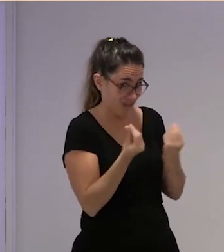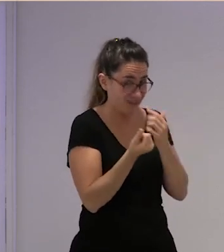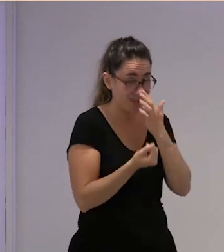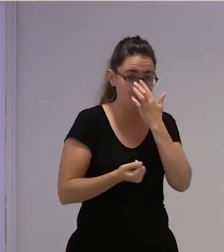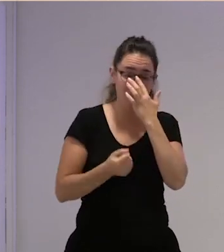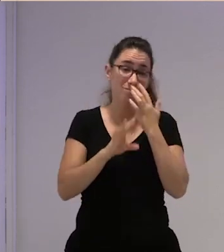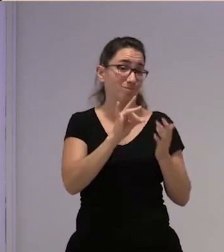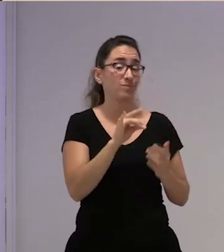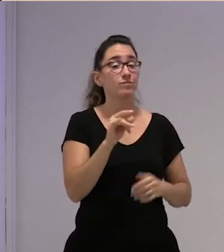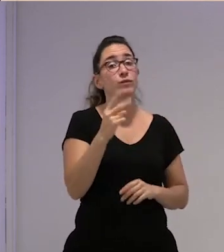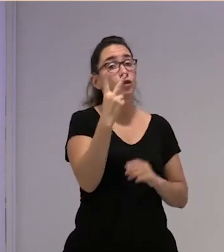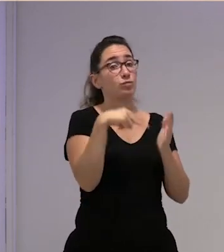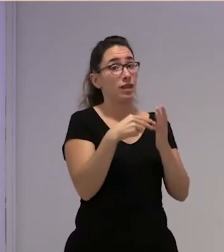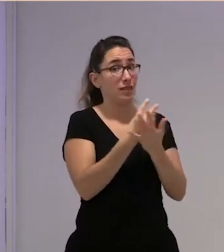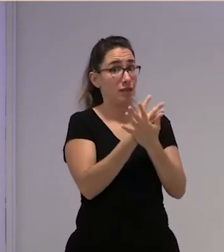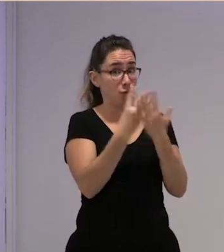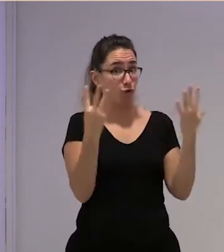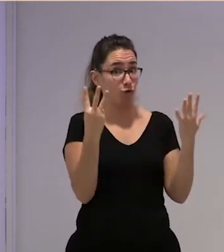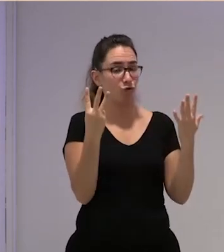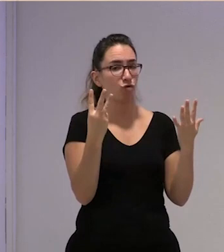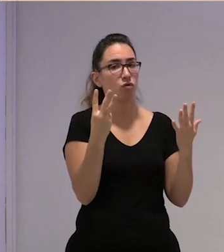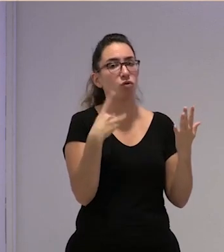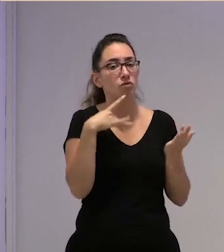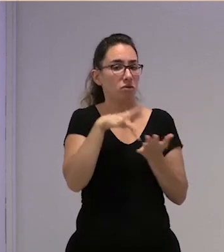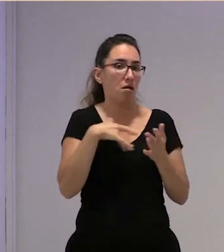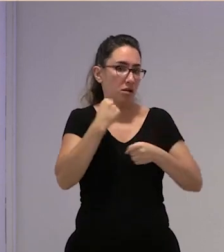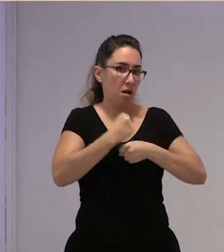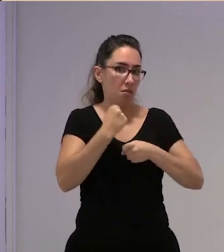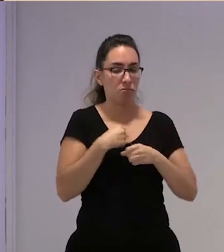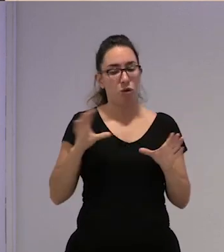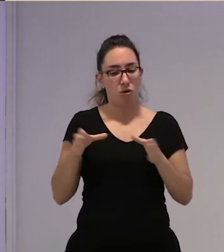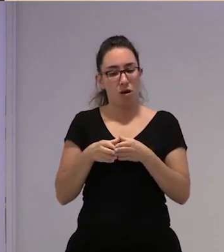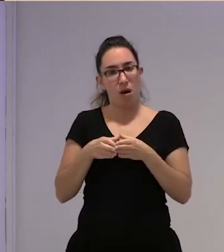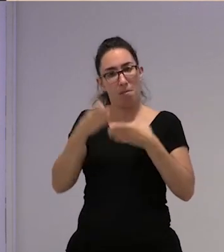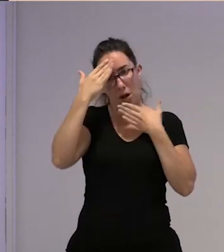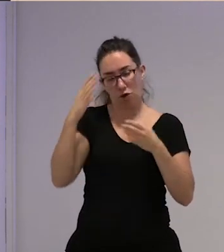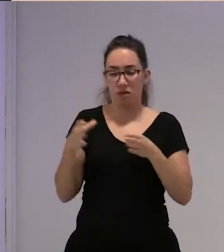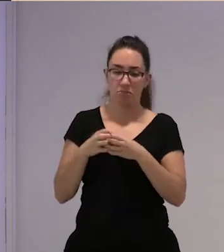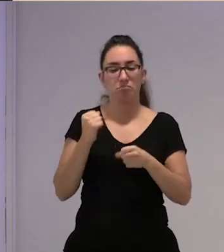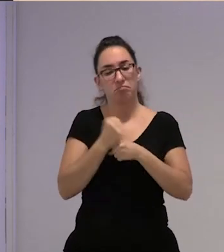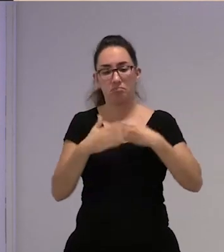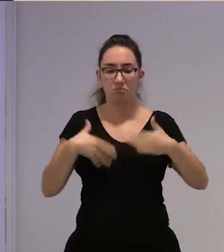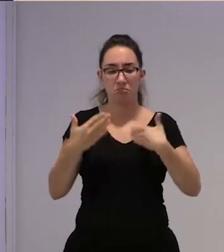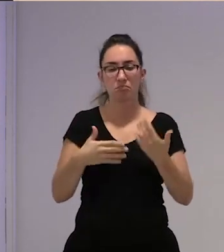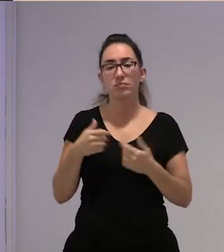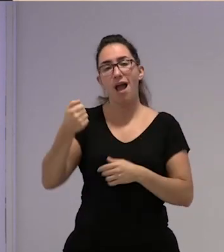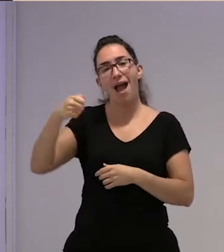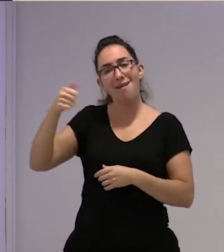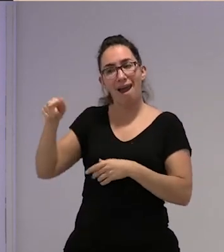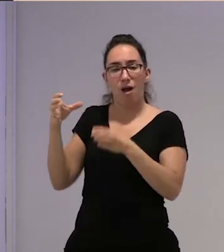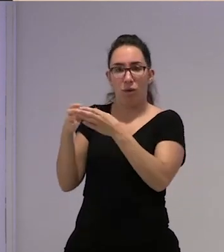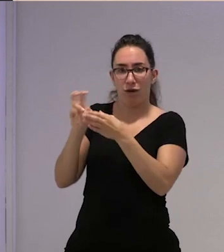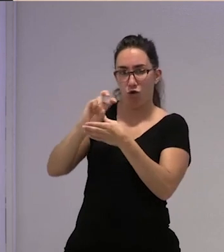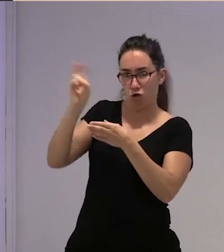en el 2018 estuvimos trabajando yo tenía una cuadrilla de marroquí y Ana tenía otra cuadrilla